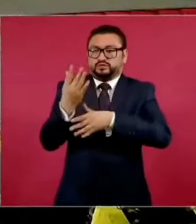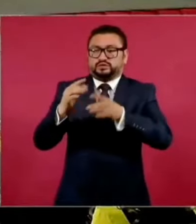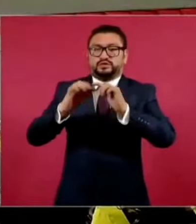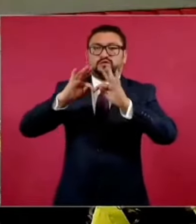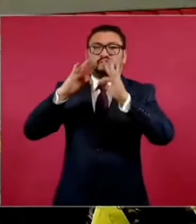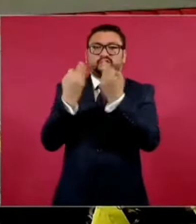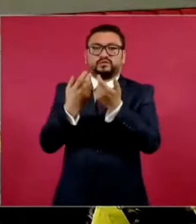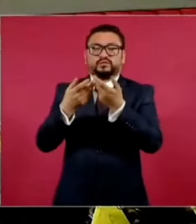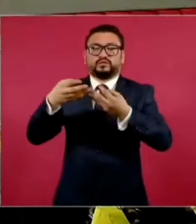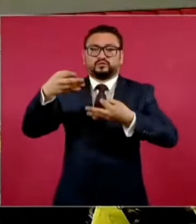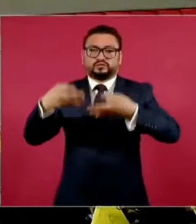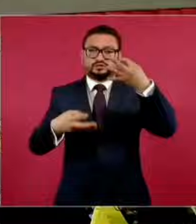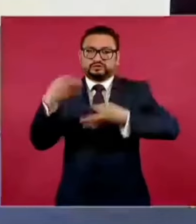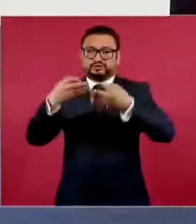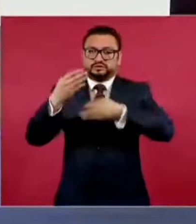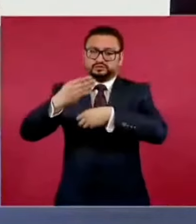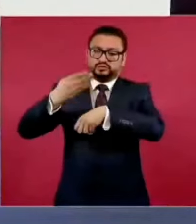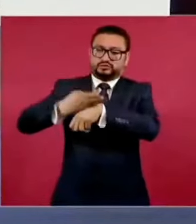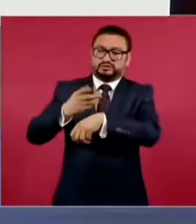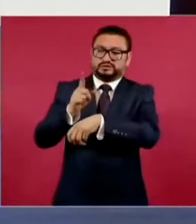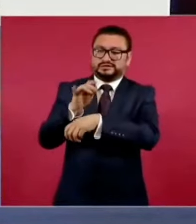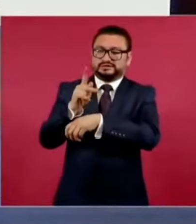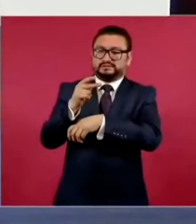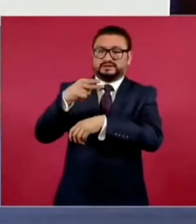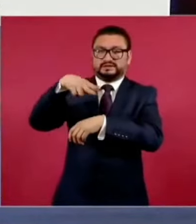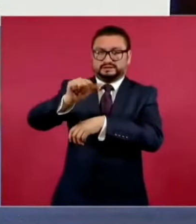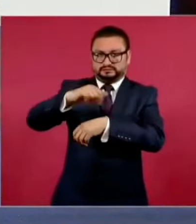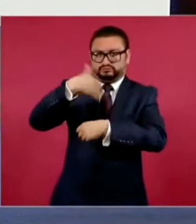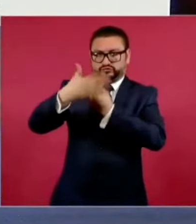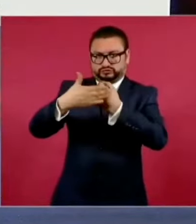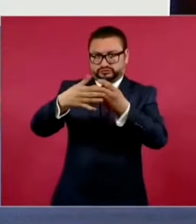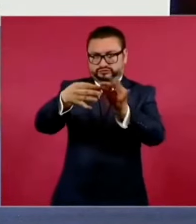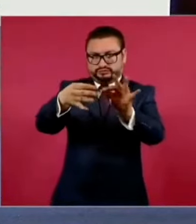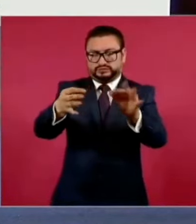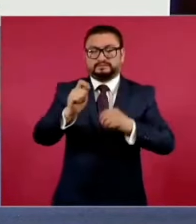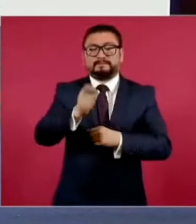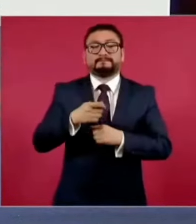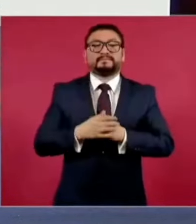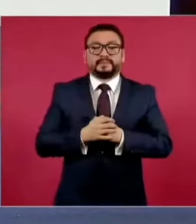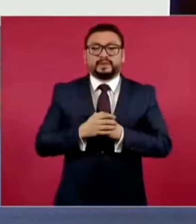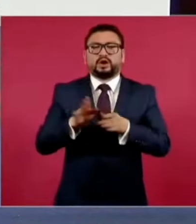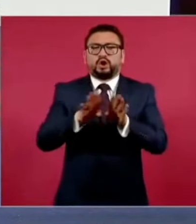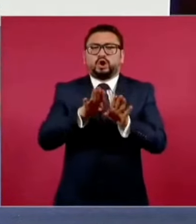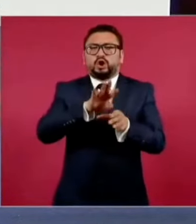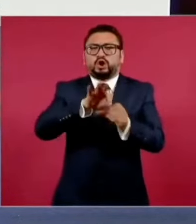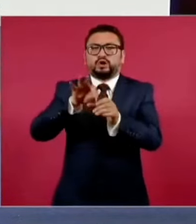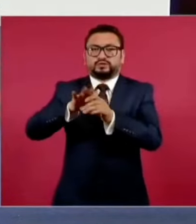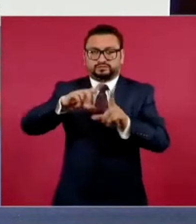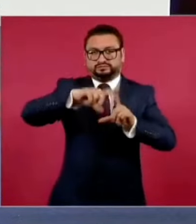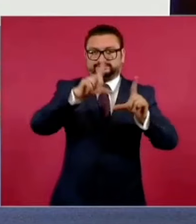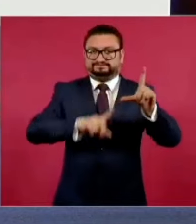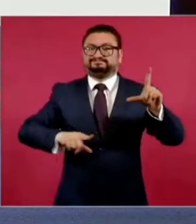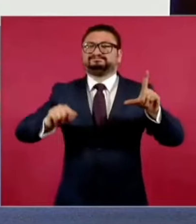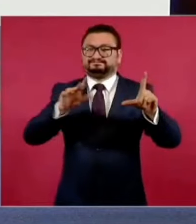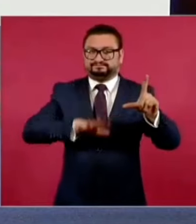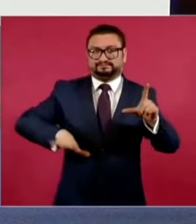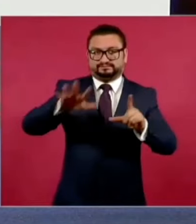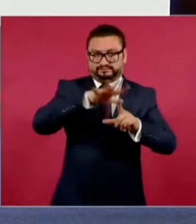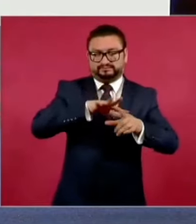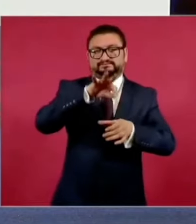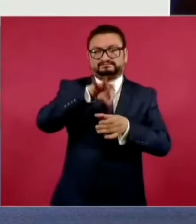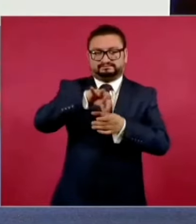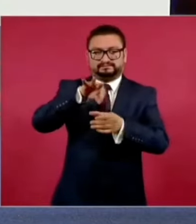Tribunal de Disciplina que habremos de tocar más adelante? Se van a elegir a nivel nacional en las